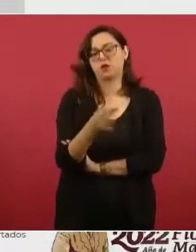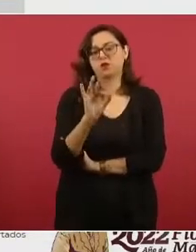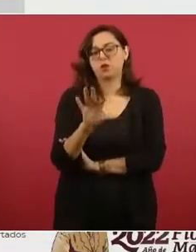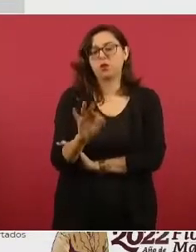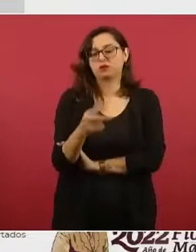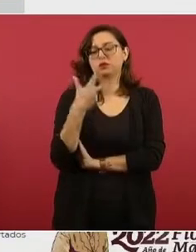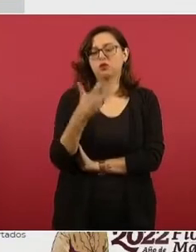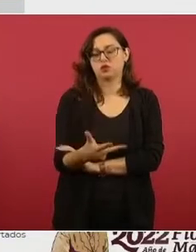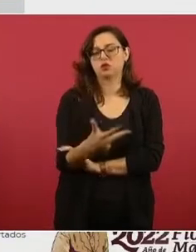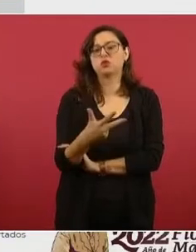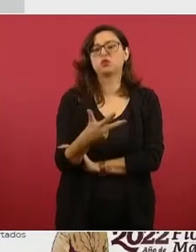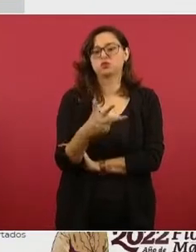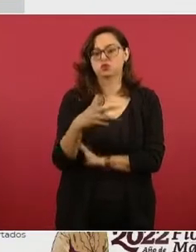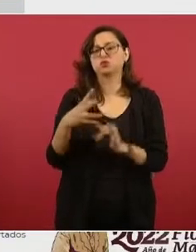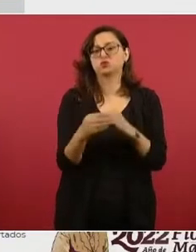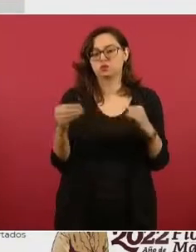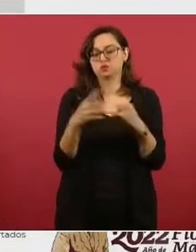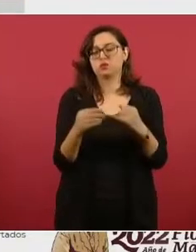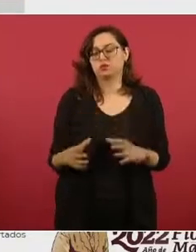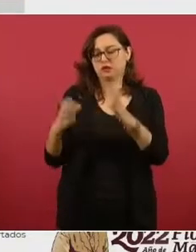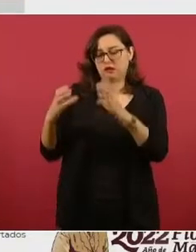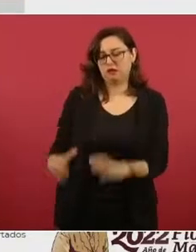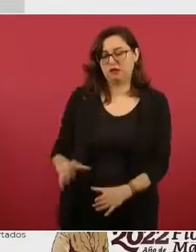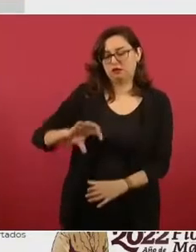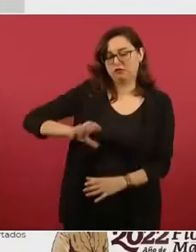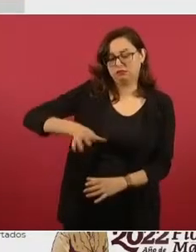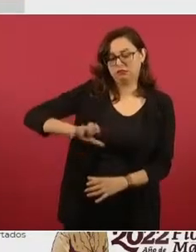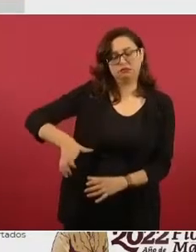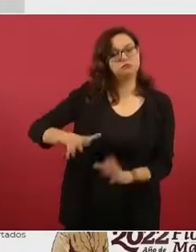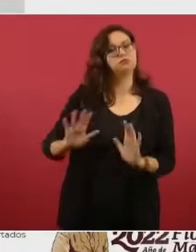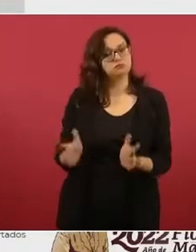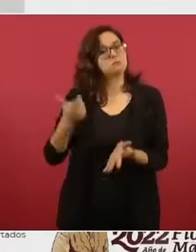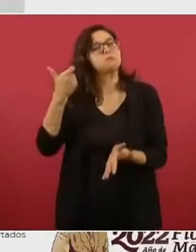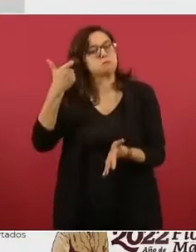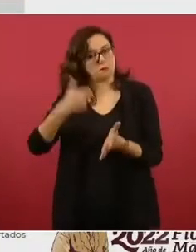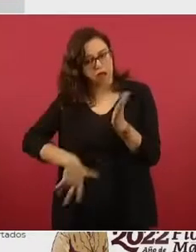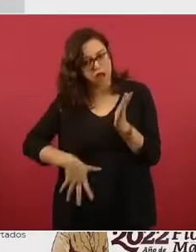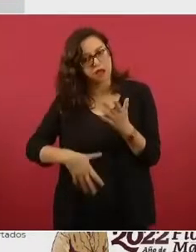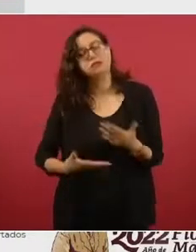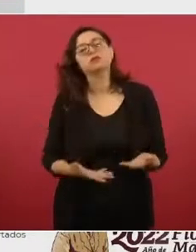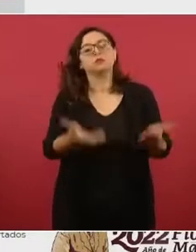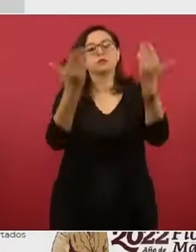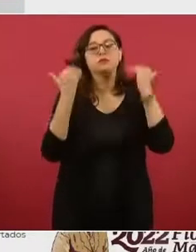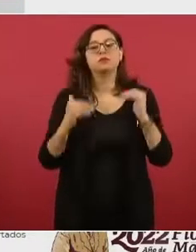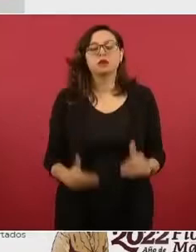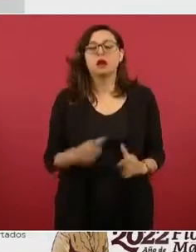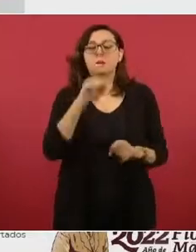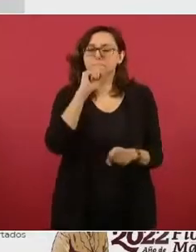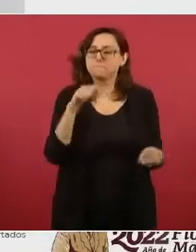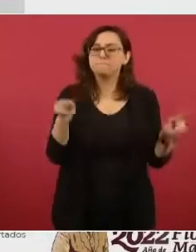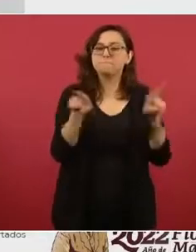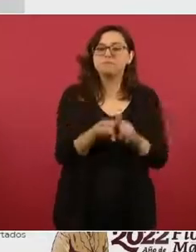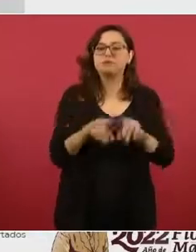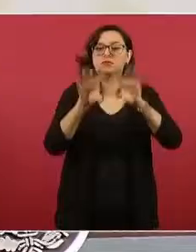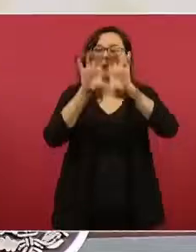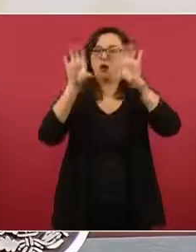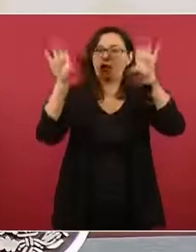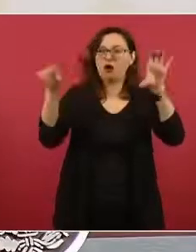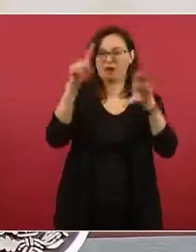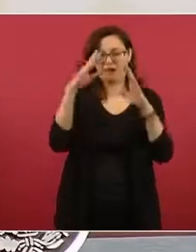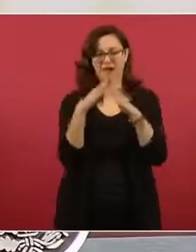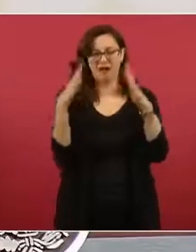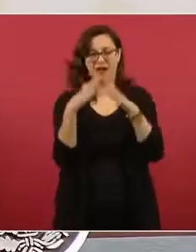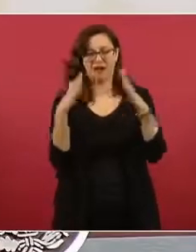centavos, esto es para cilindros de gas, el mismo 8 de junio convertido a litros y a pesos, 15 pesos